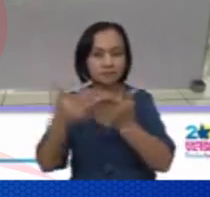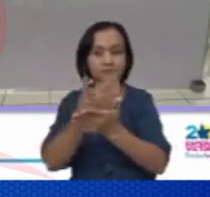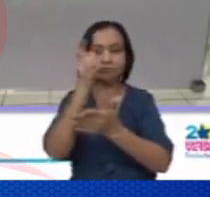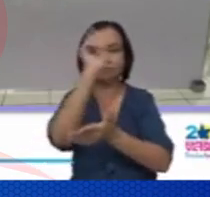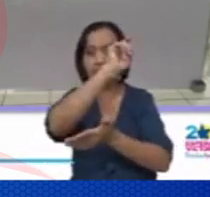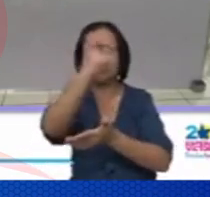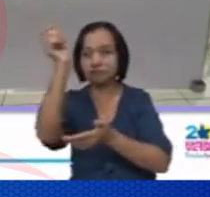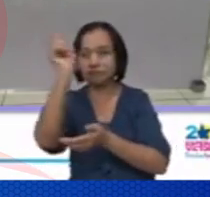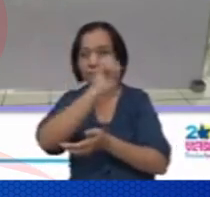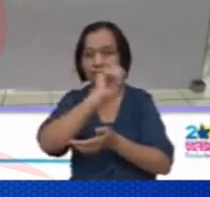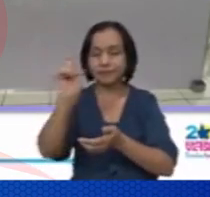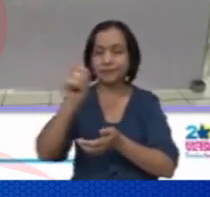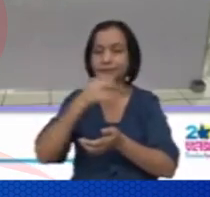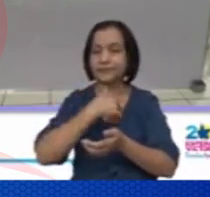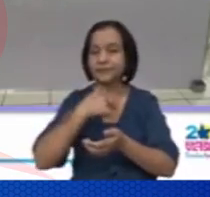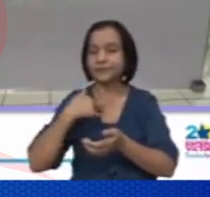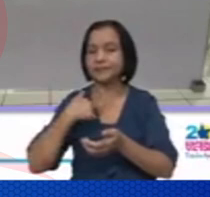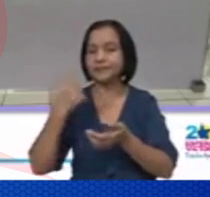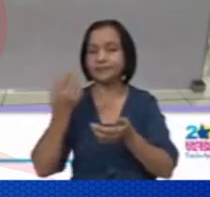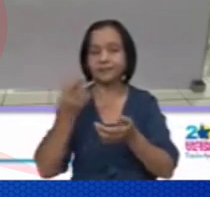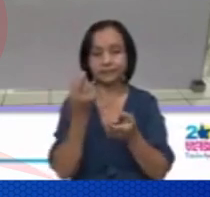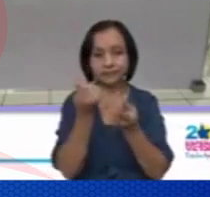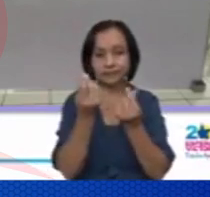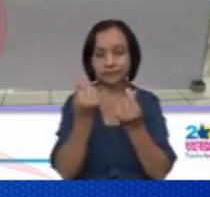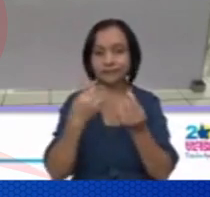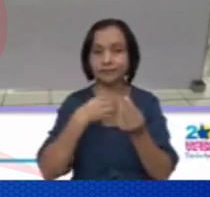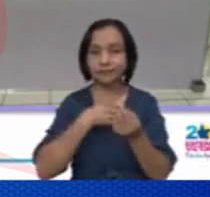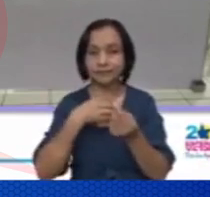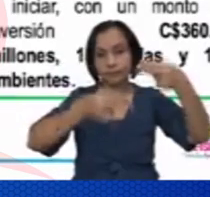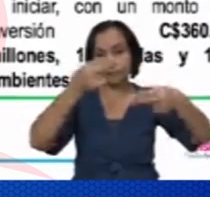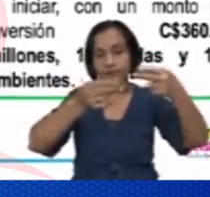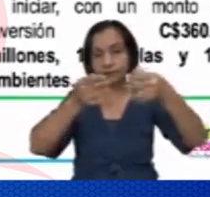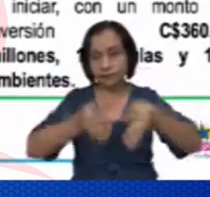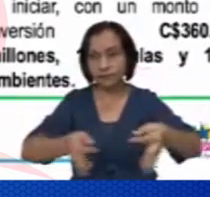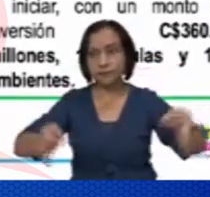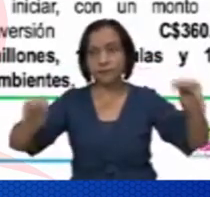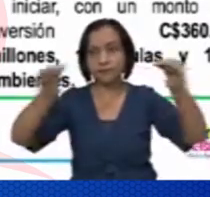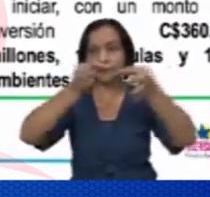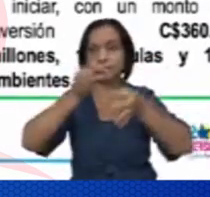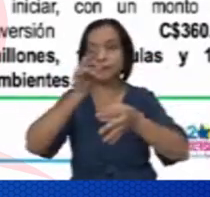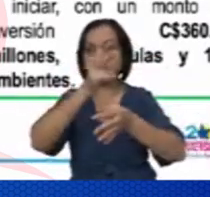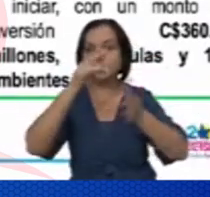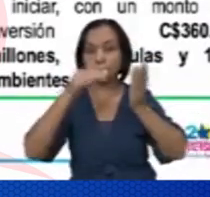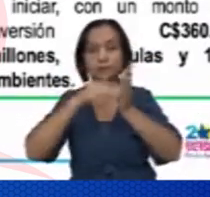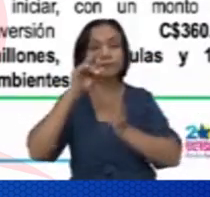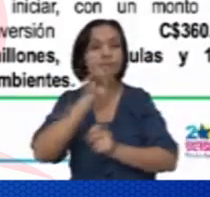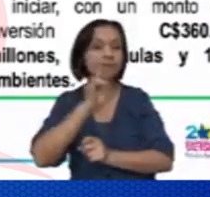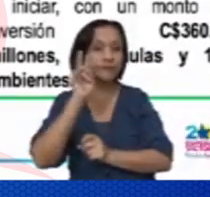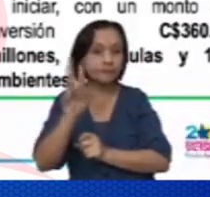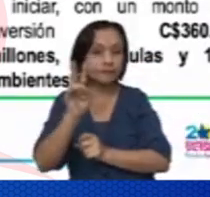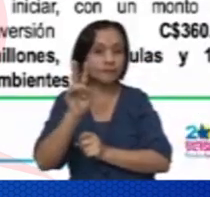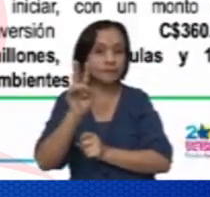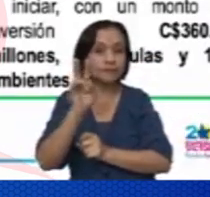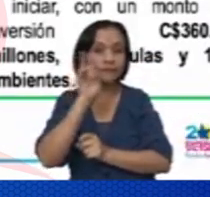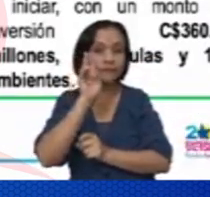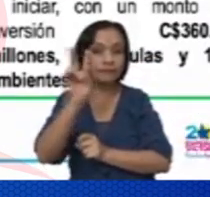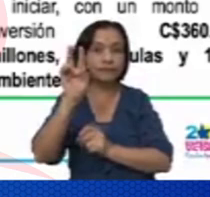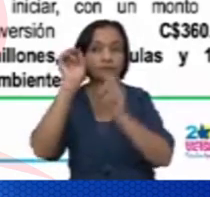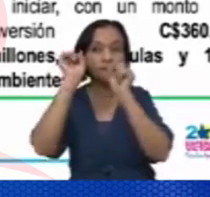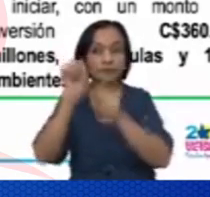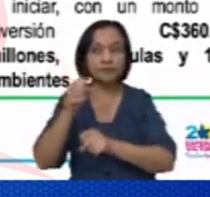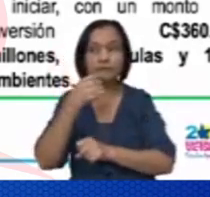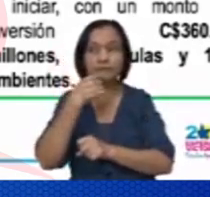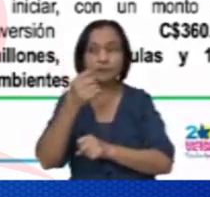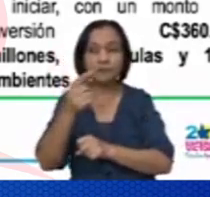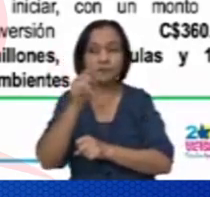desarrollar más de 200 proyectos a nivel regional. Para el año 2022 podemos decir que